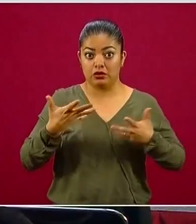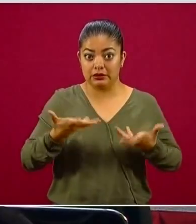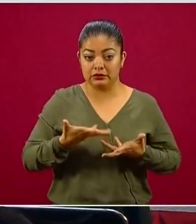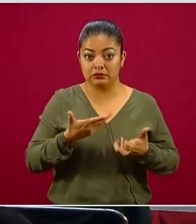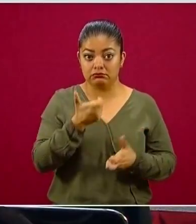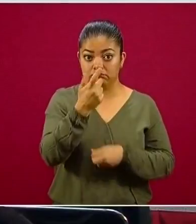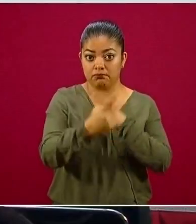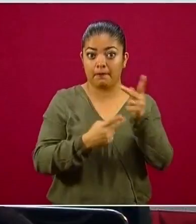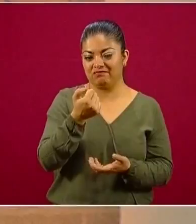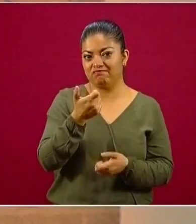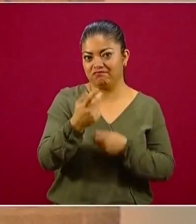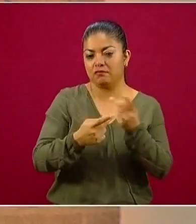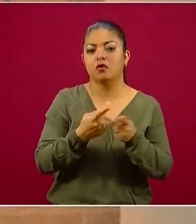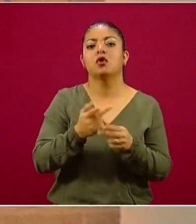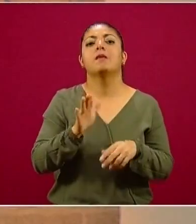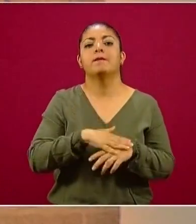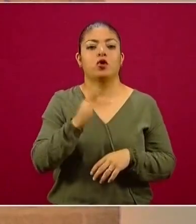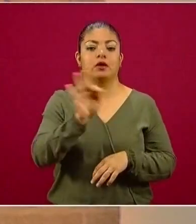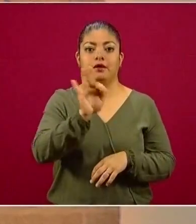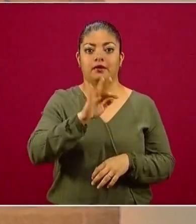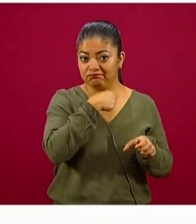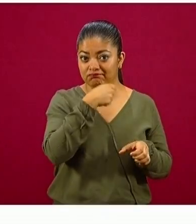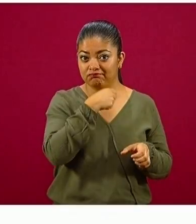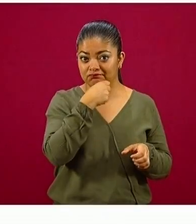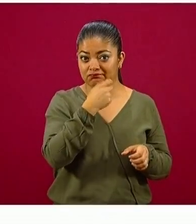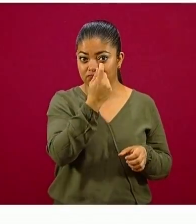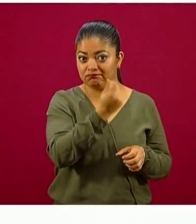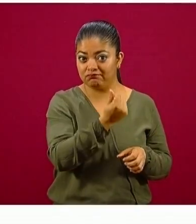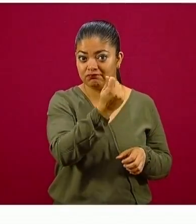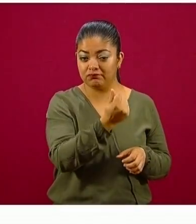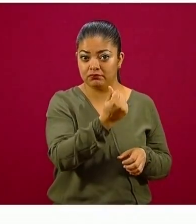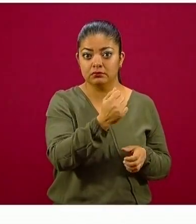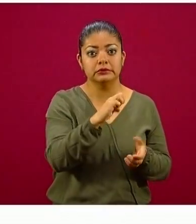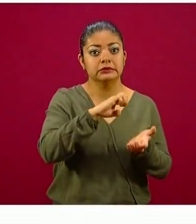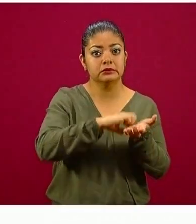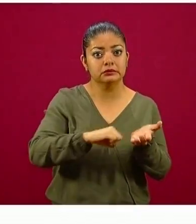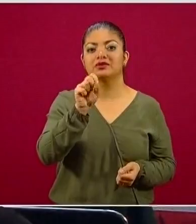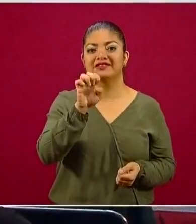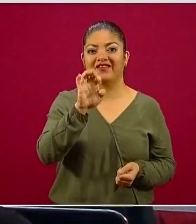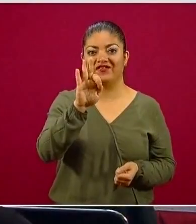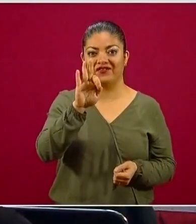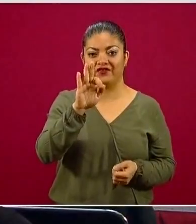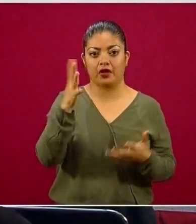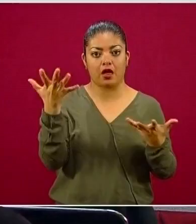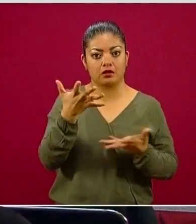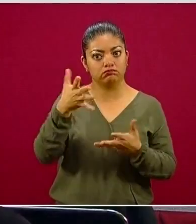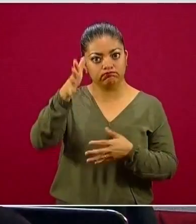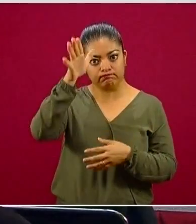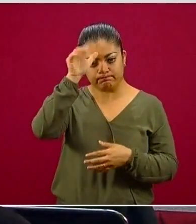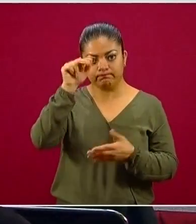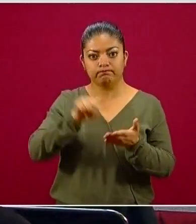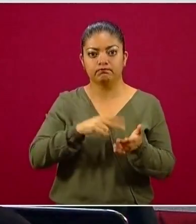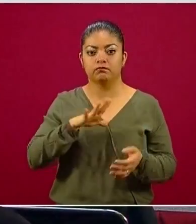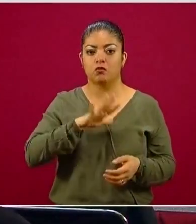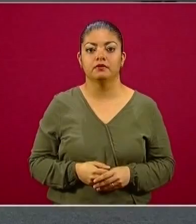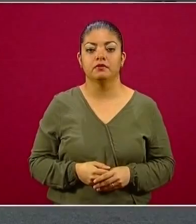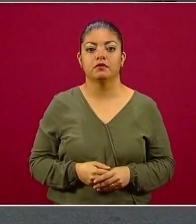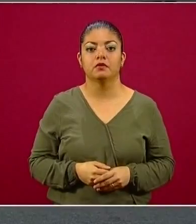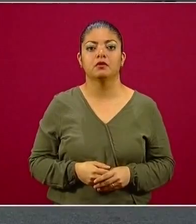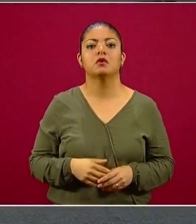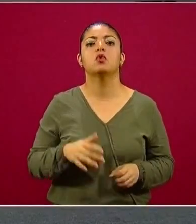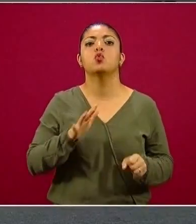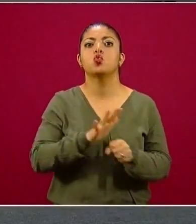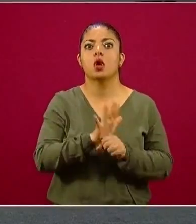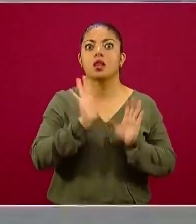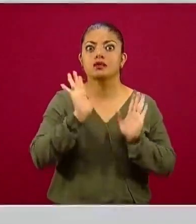independientes hay contemplados 23 mil 717. En cuanto a los créditos a la palabra para microempresas familiares, ya se